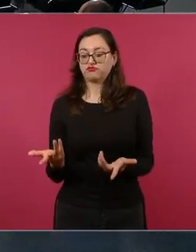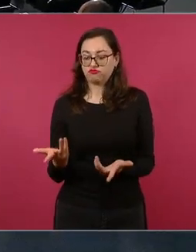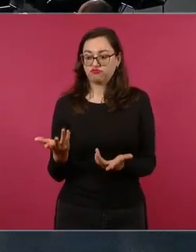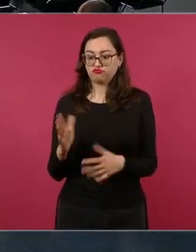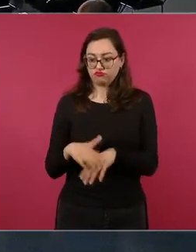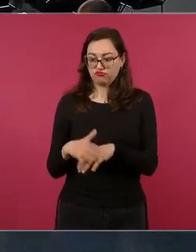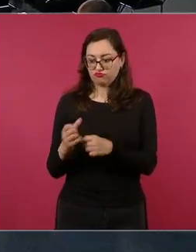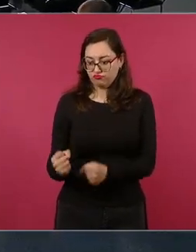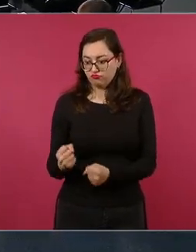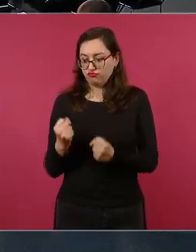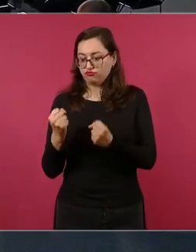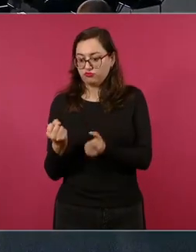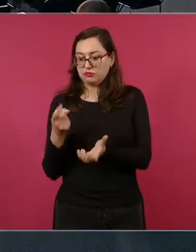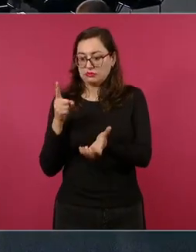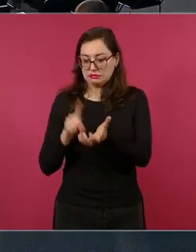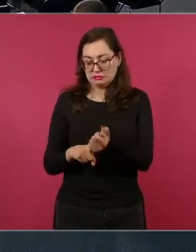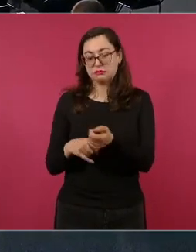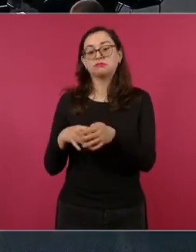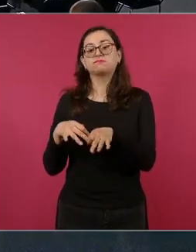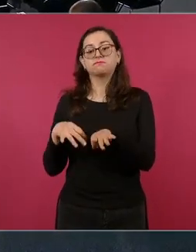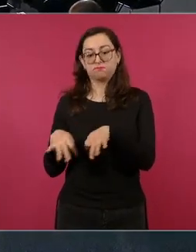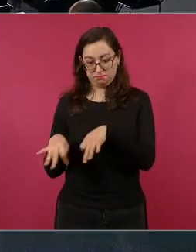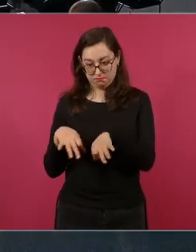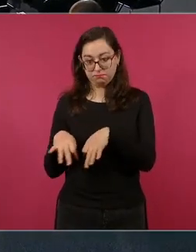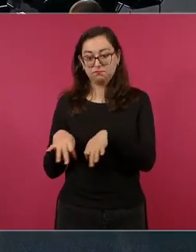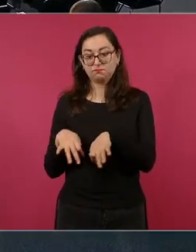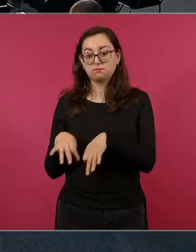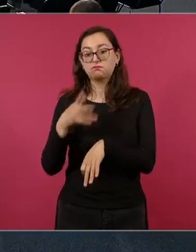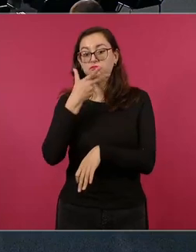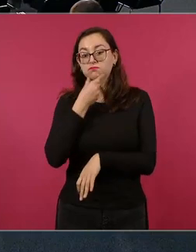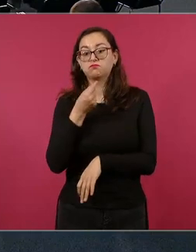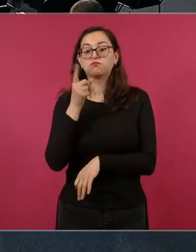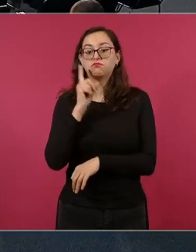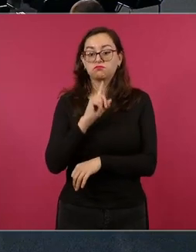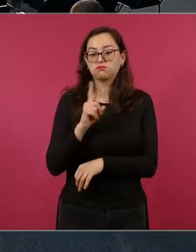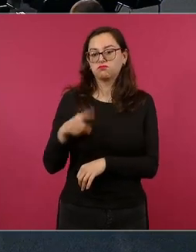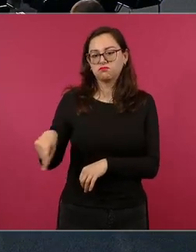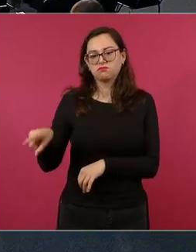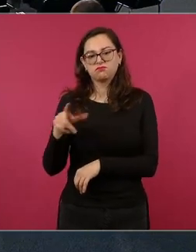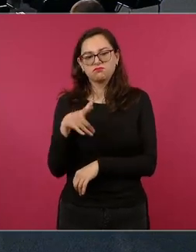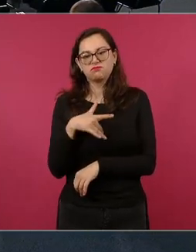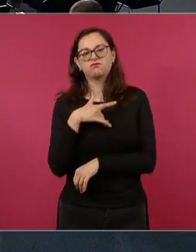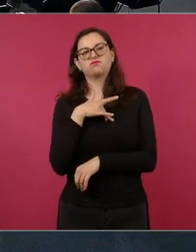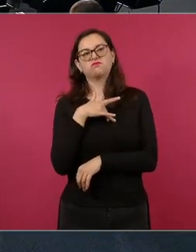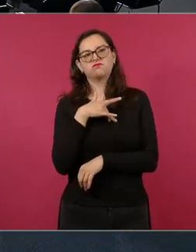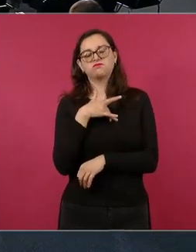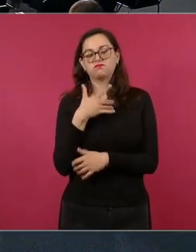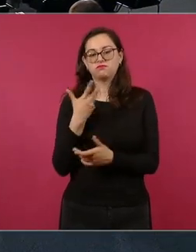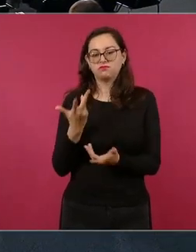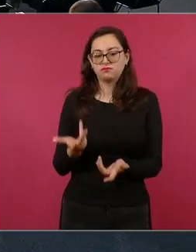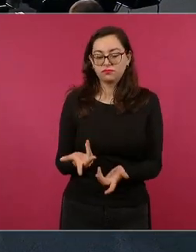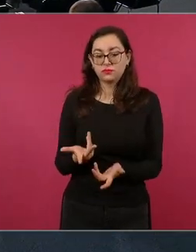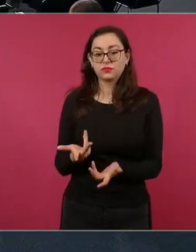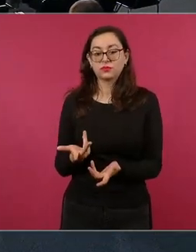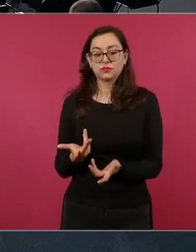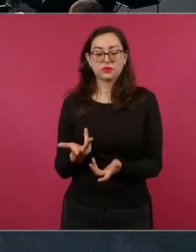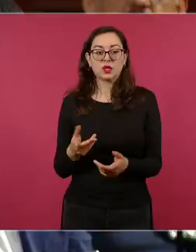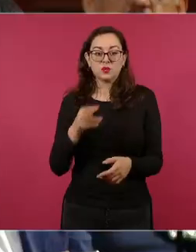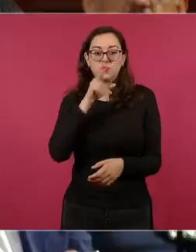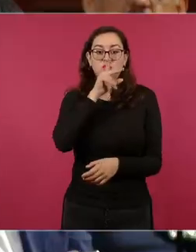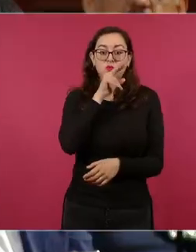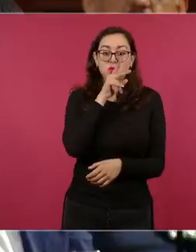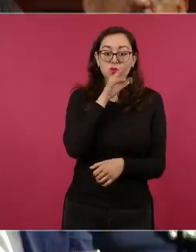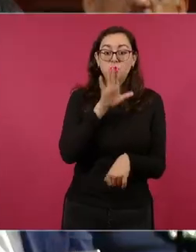a la que forman parte estos trabajadores trabajadoras pues hay más inquietud obviamente entre más se fortalece una empresa